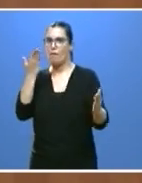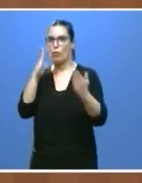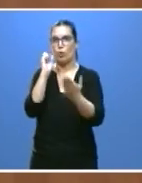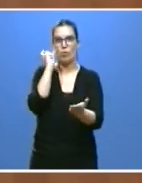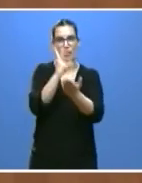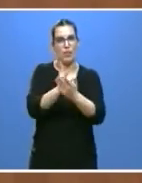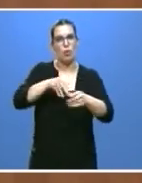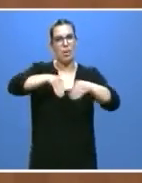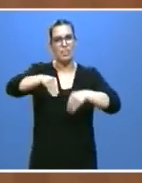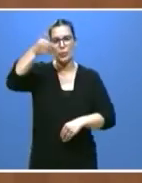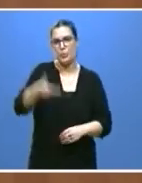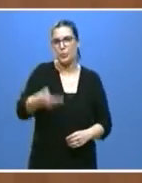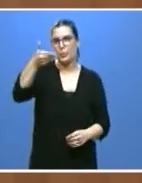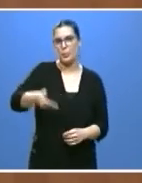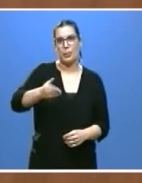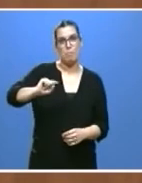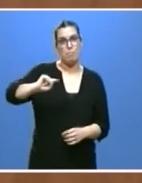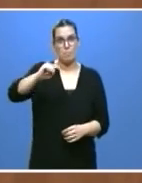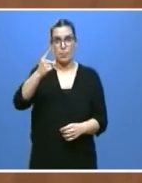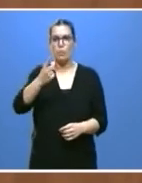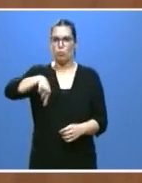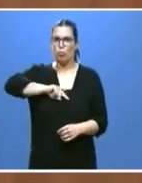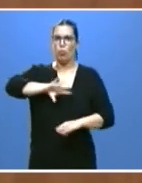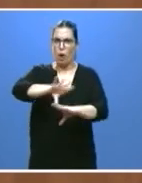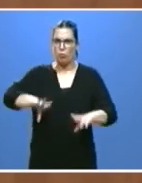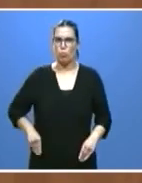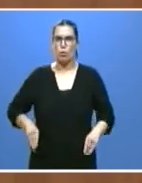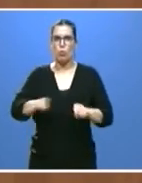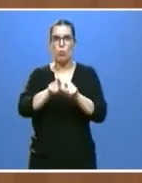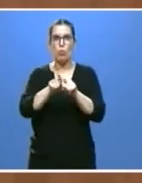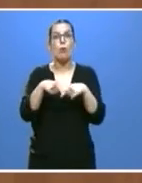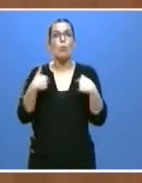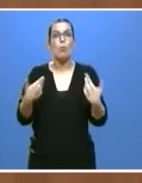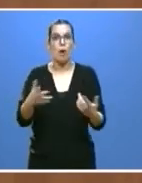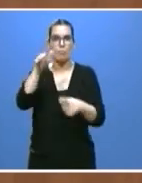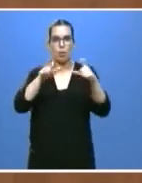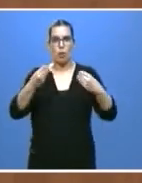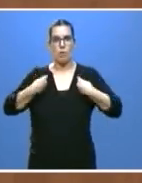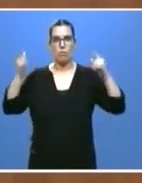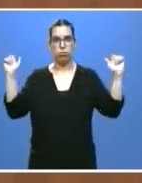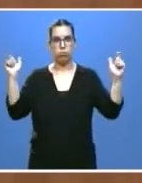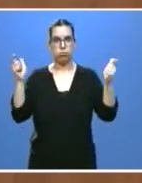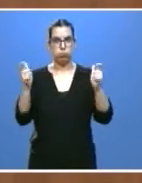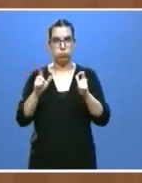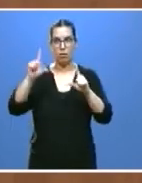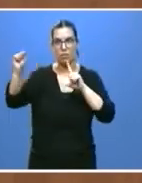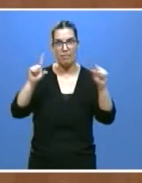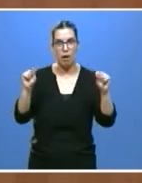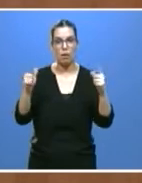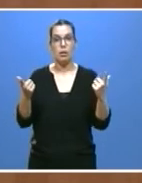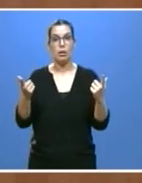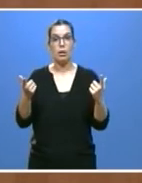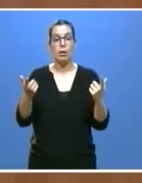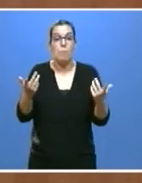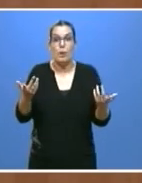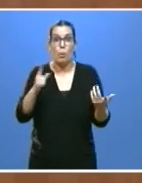estratégicos más importantes que tenemos asumidos como es el reto demográfico pero no parece que esto sea así cuando la mayoría